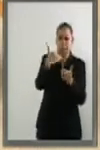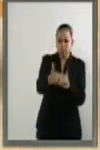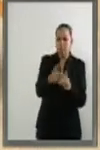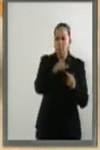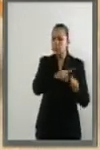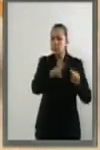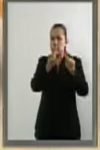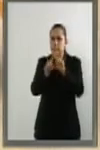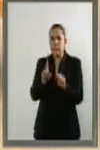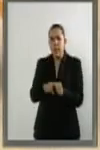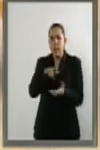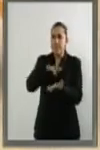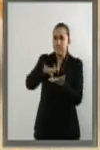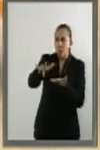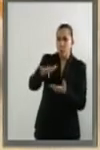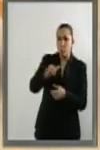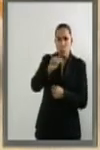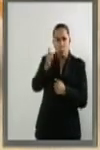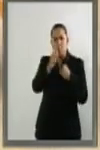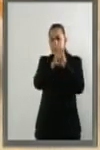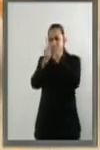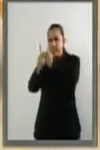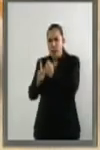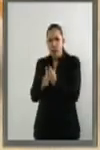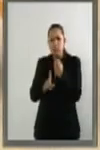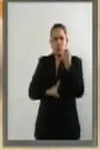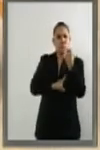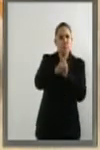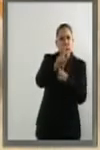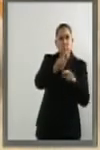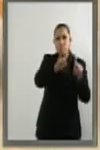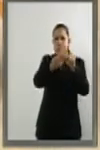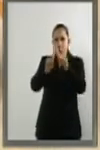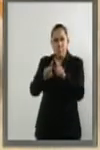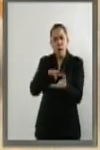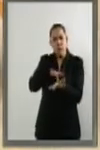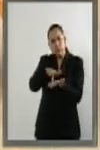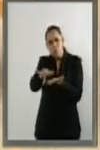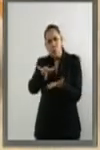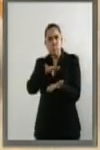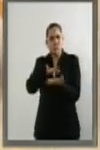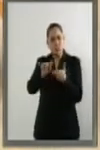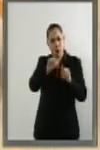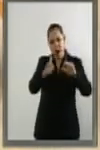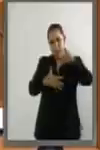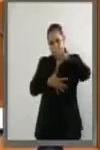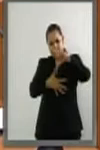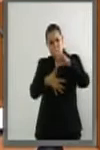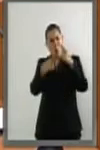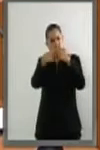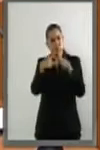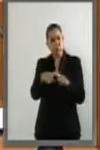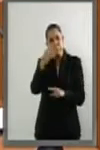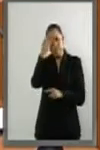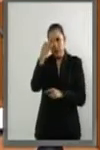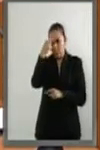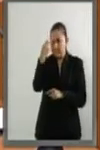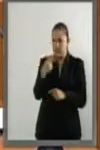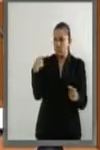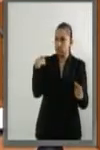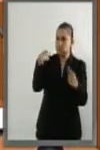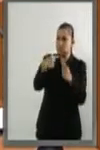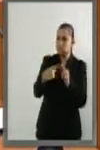solución diplomática y pacífica de los conflictos en la región latinoamericana. Hoy es